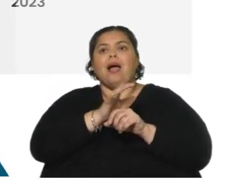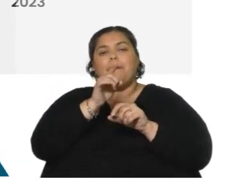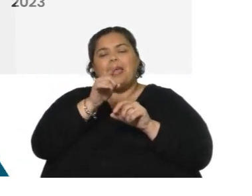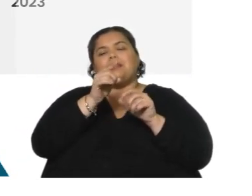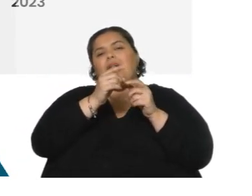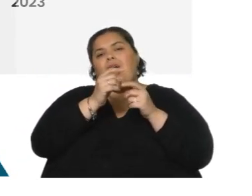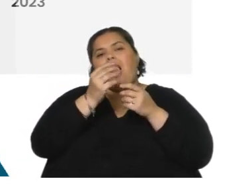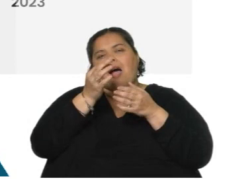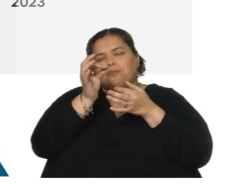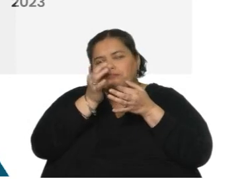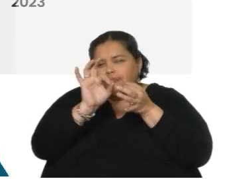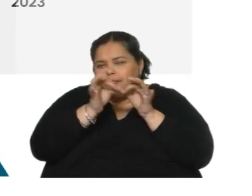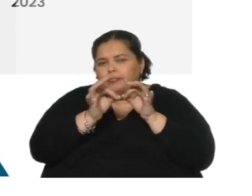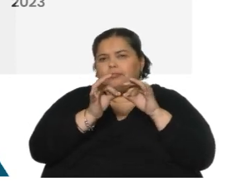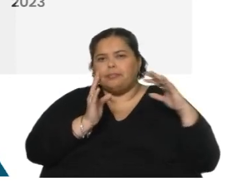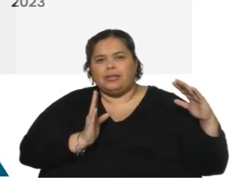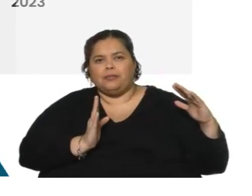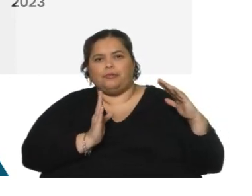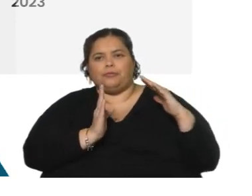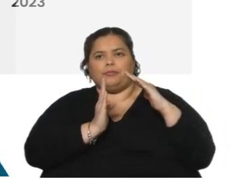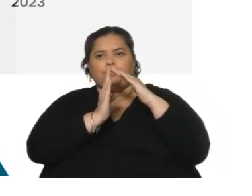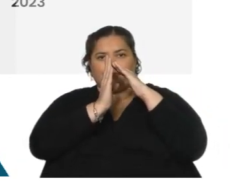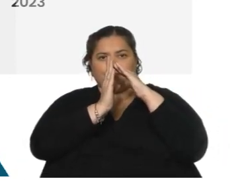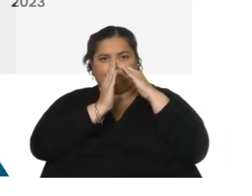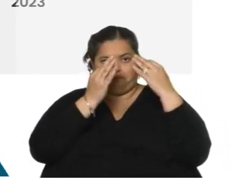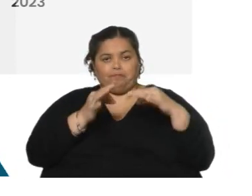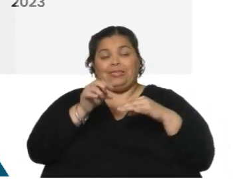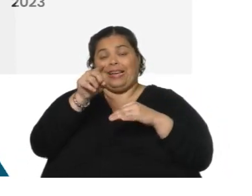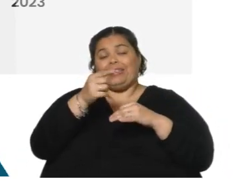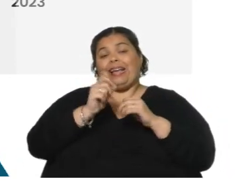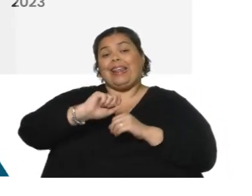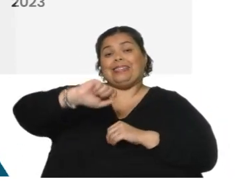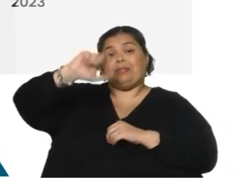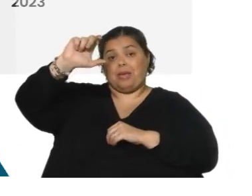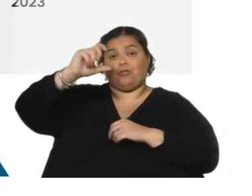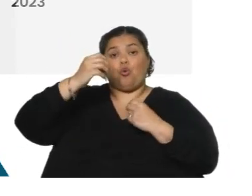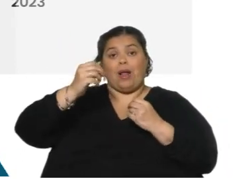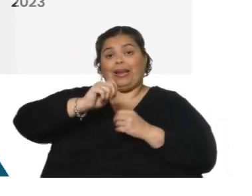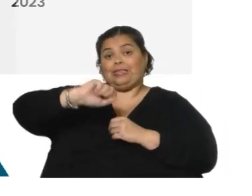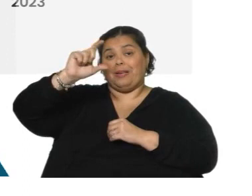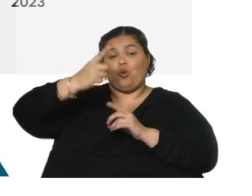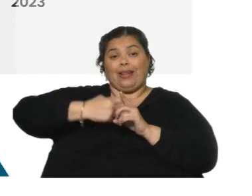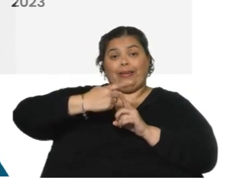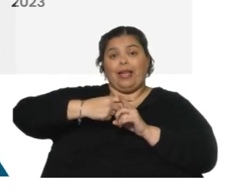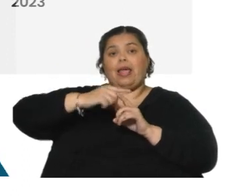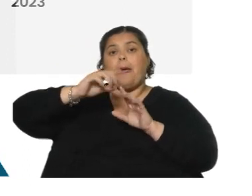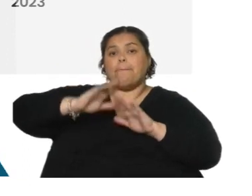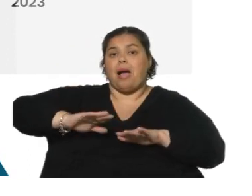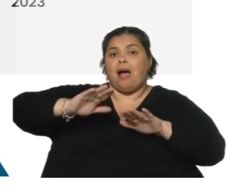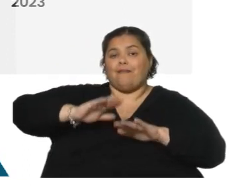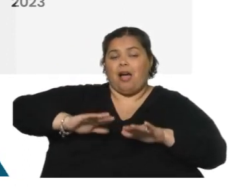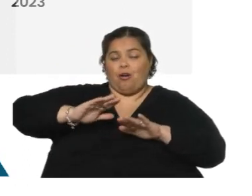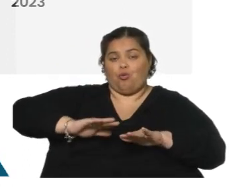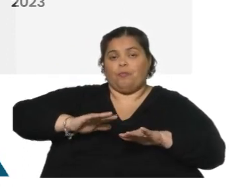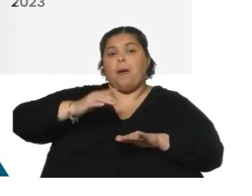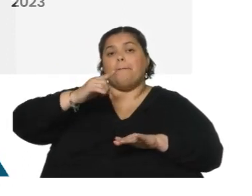Fíjense cómo se van arrimando. Por un crecimiento de los alquileres que se desacelera, pero sobre todas las cosas por esta